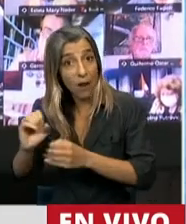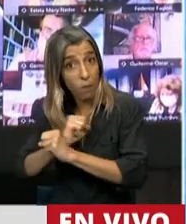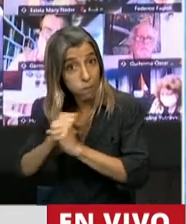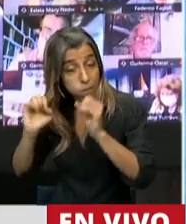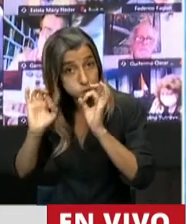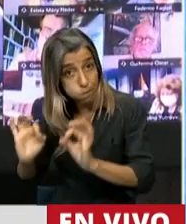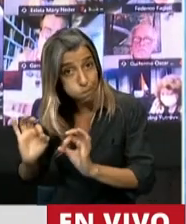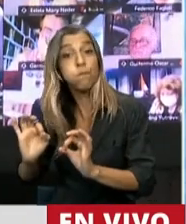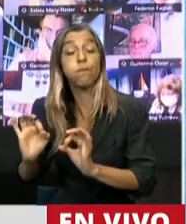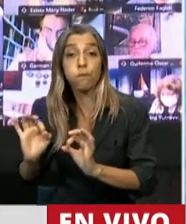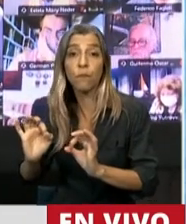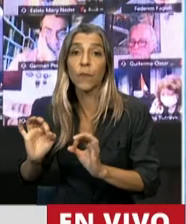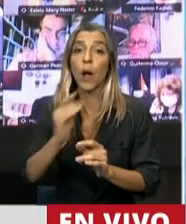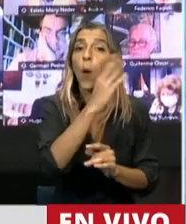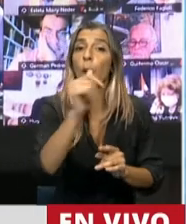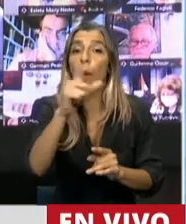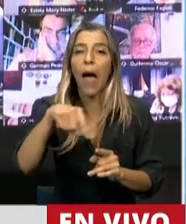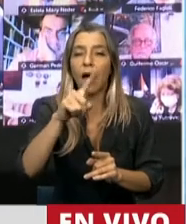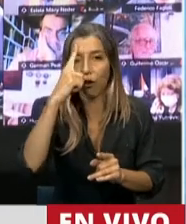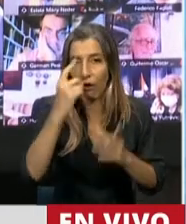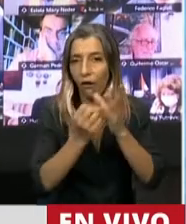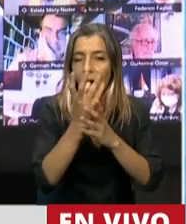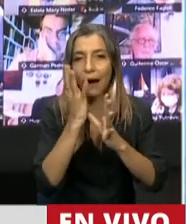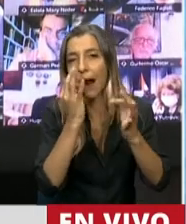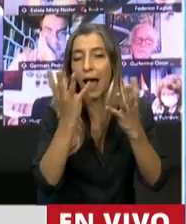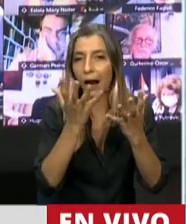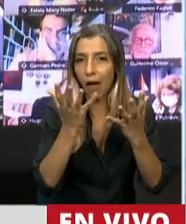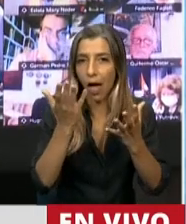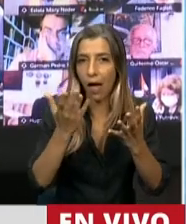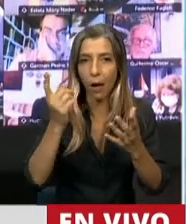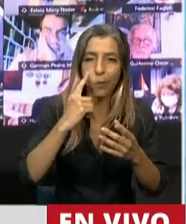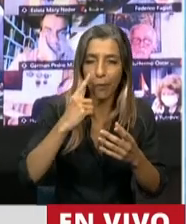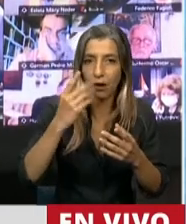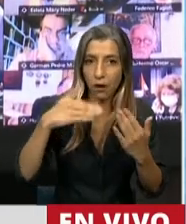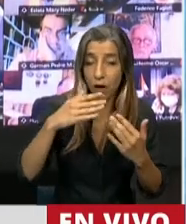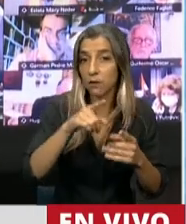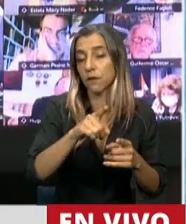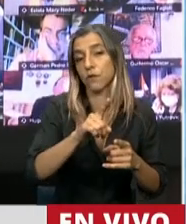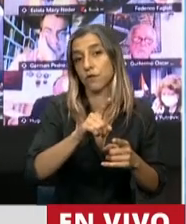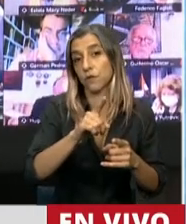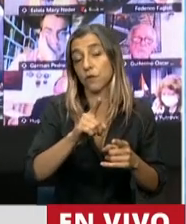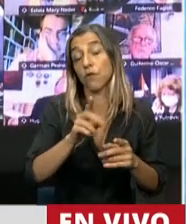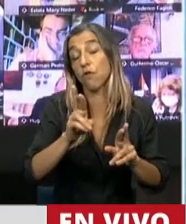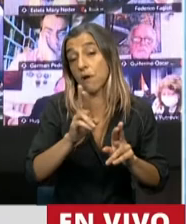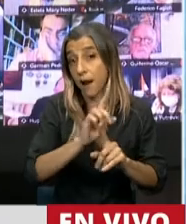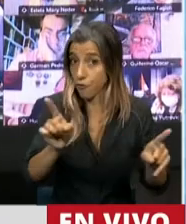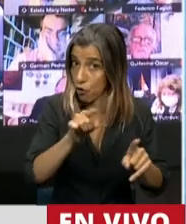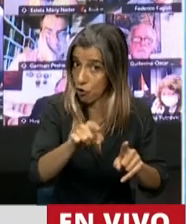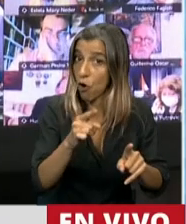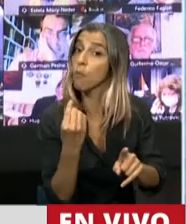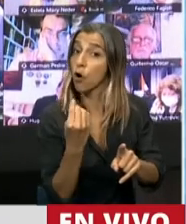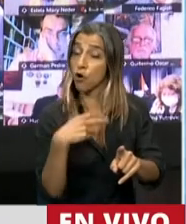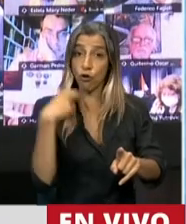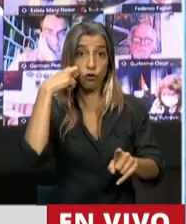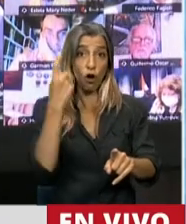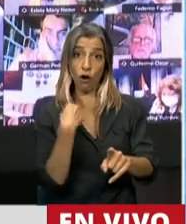que nadie haga nada en contra. Y, por supuesto, desde el Congreso de la Nación, los vamos a estar